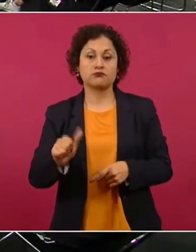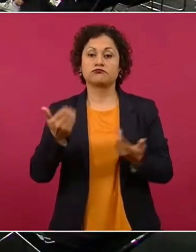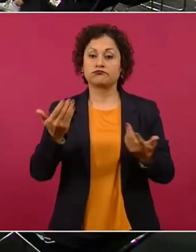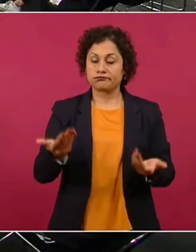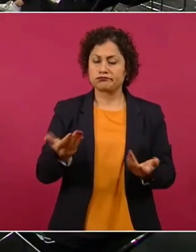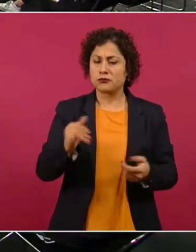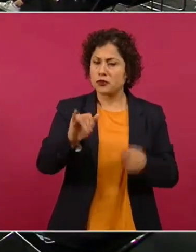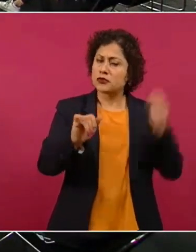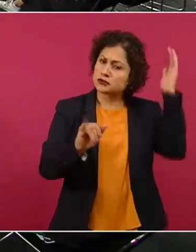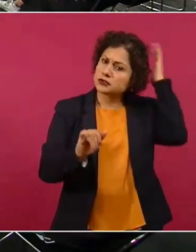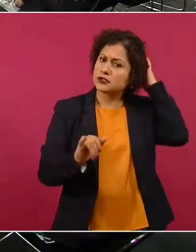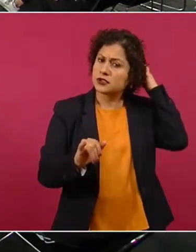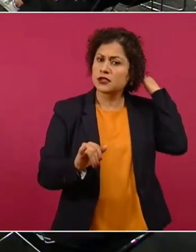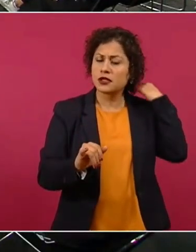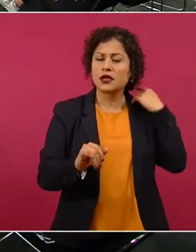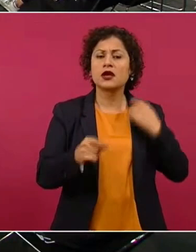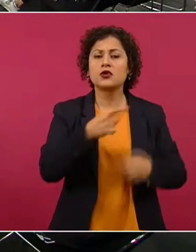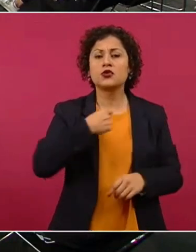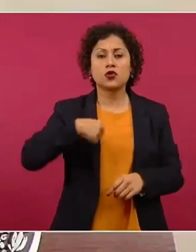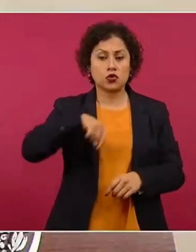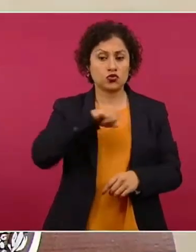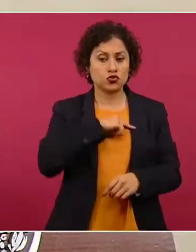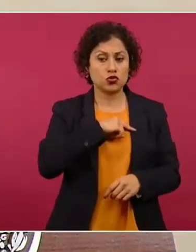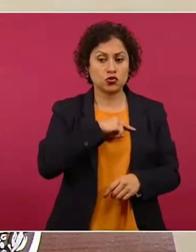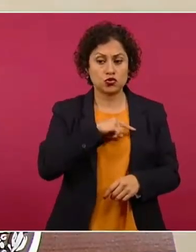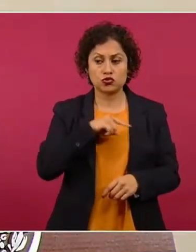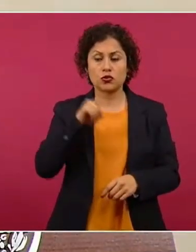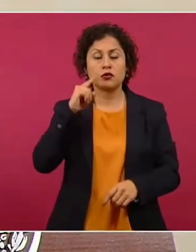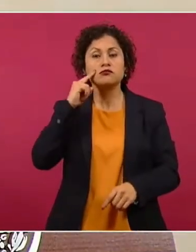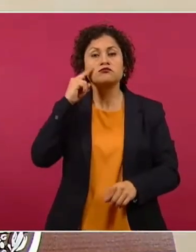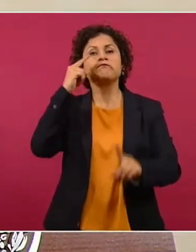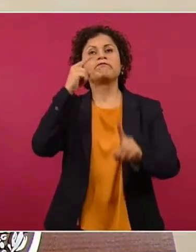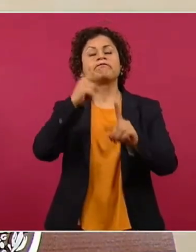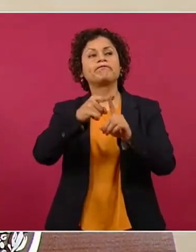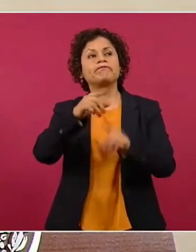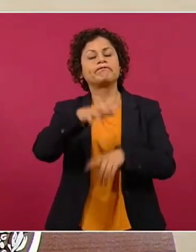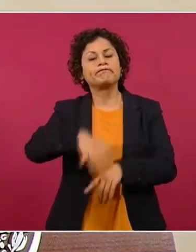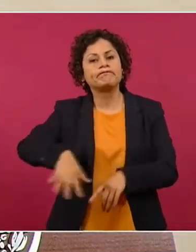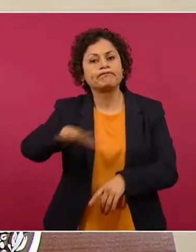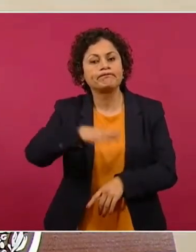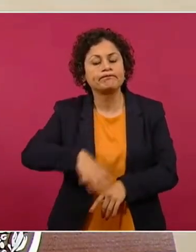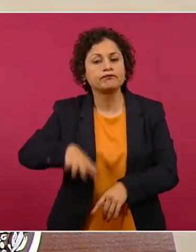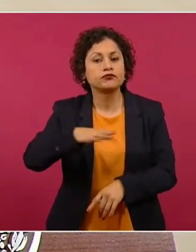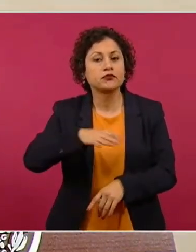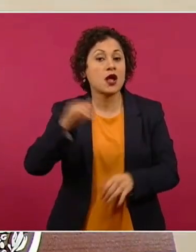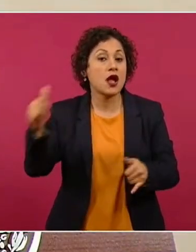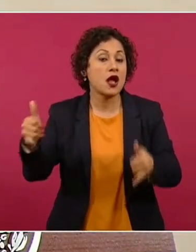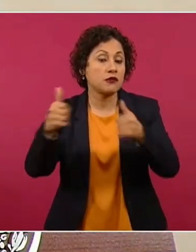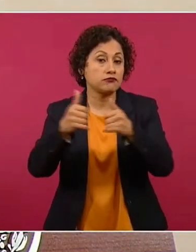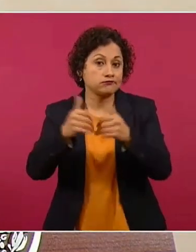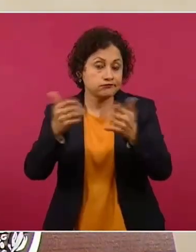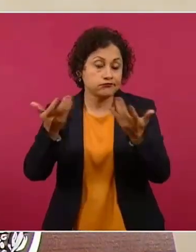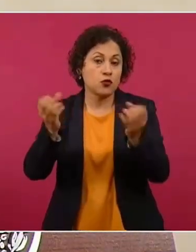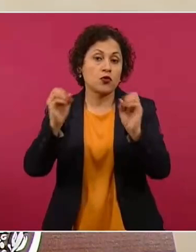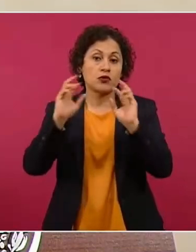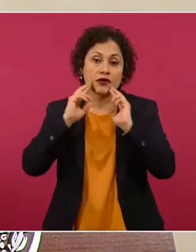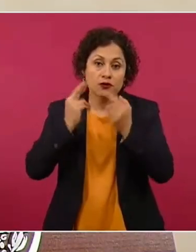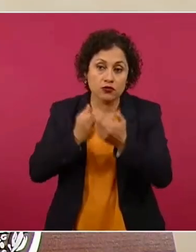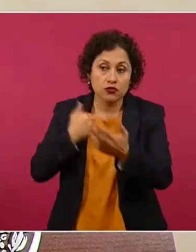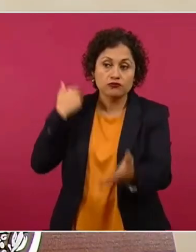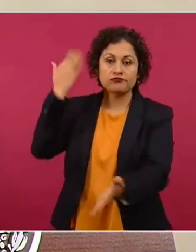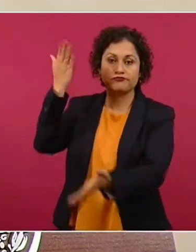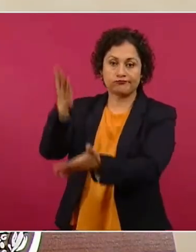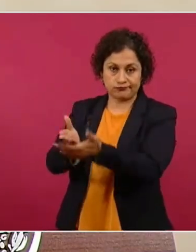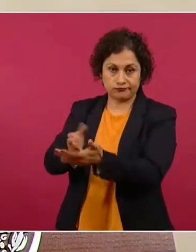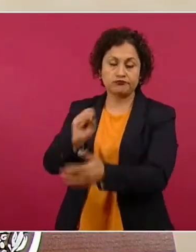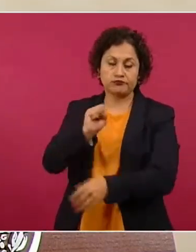a buscar tener una reunión porque voy a ir